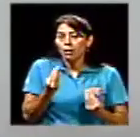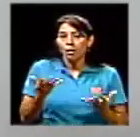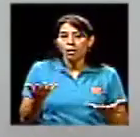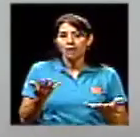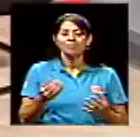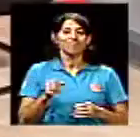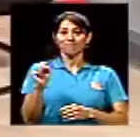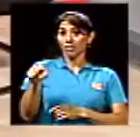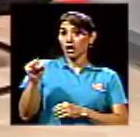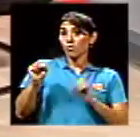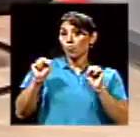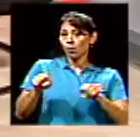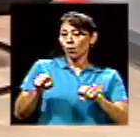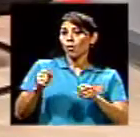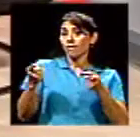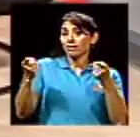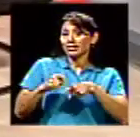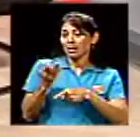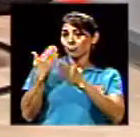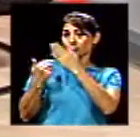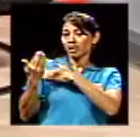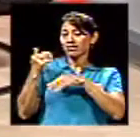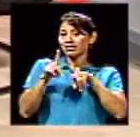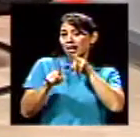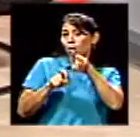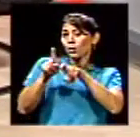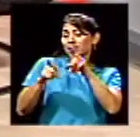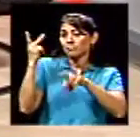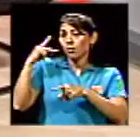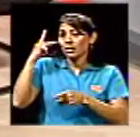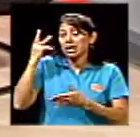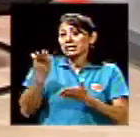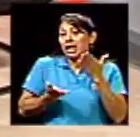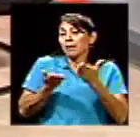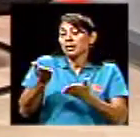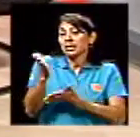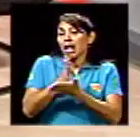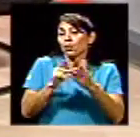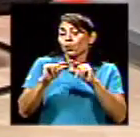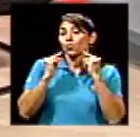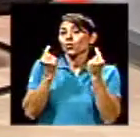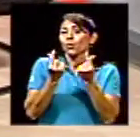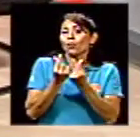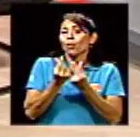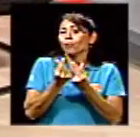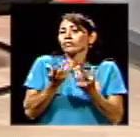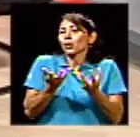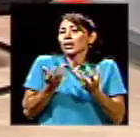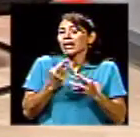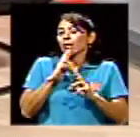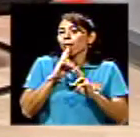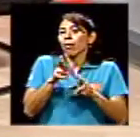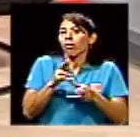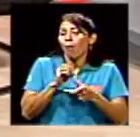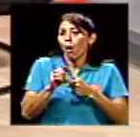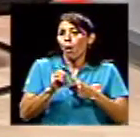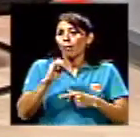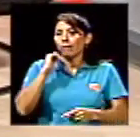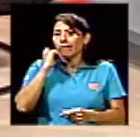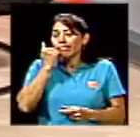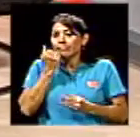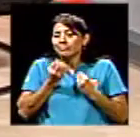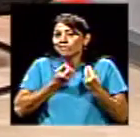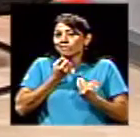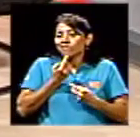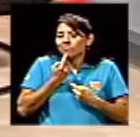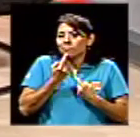digamos, ahora en las encuestas políticas, de que algún grupo por X motivo no quería decir, o le daba pena, no sé. Entonces,